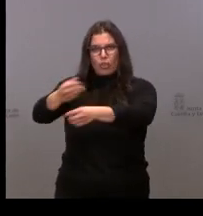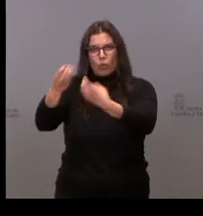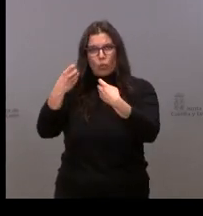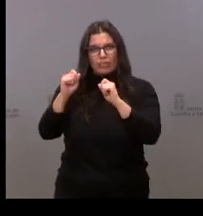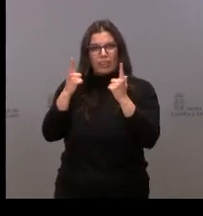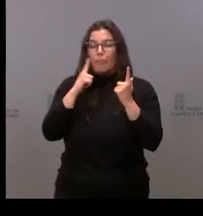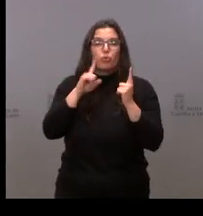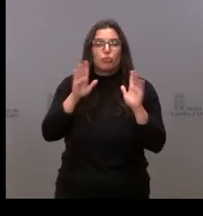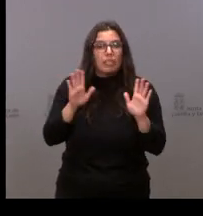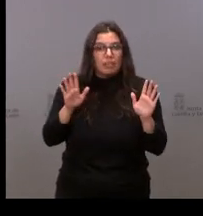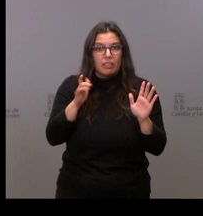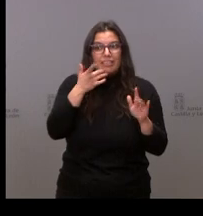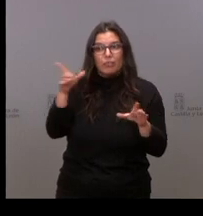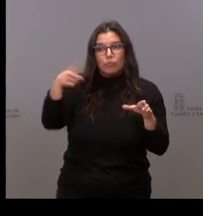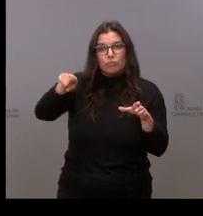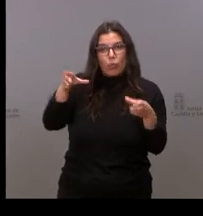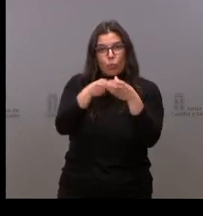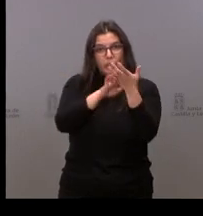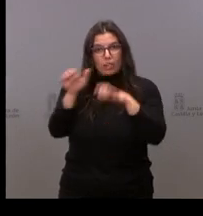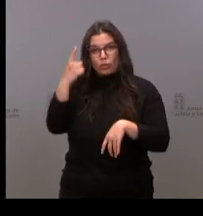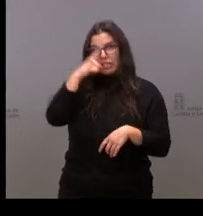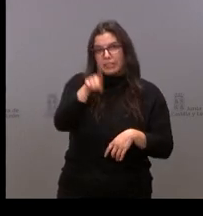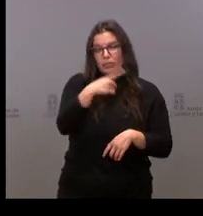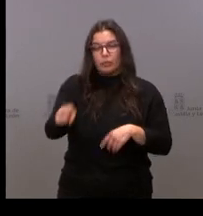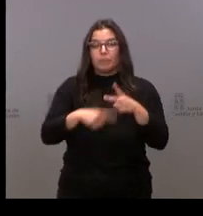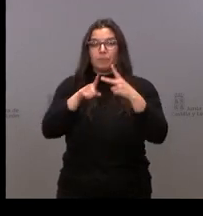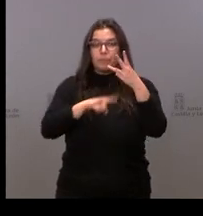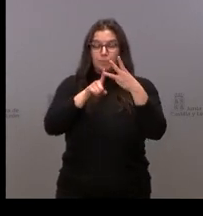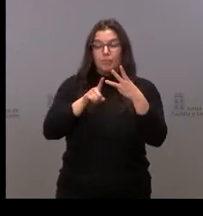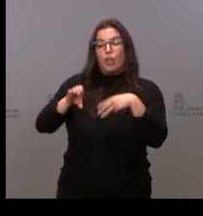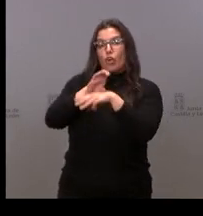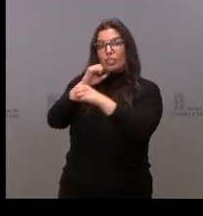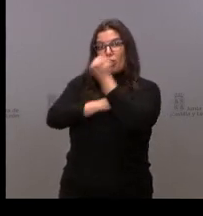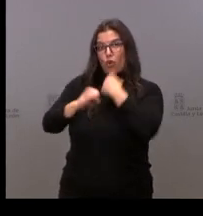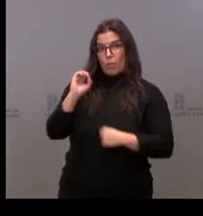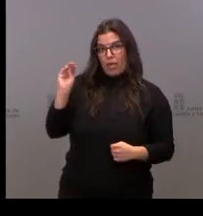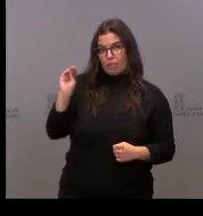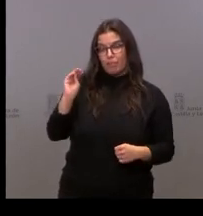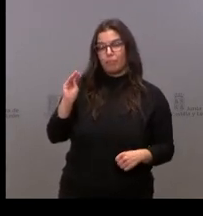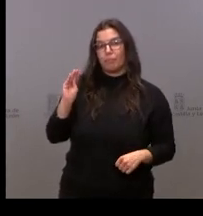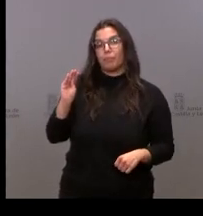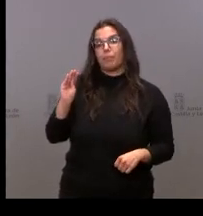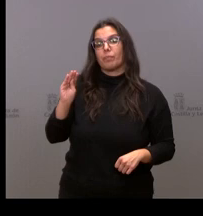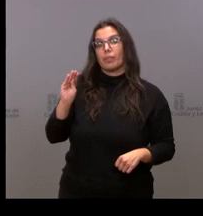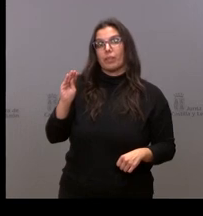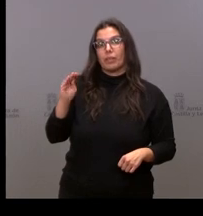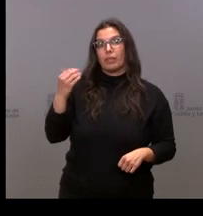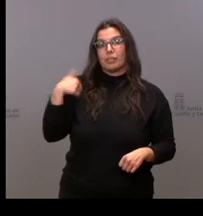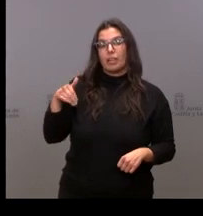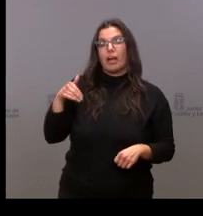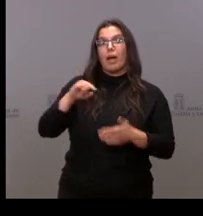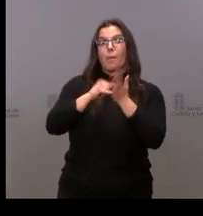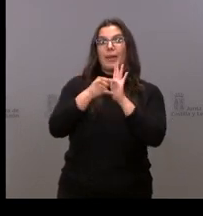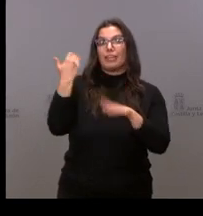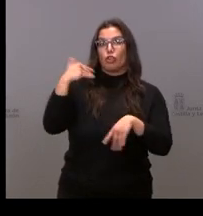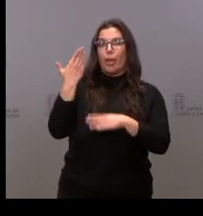datos, pero no sé si la Junta sabe algo. Y luego, para el consejero de Economía y Hacienda, después de tres presentaciones del plan